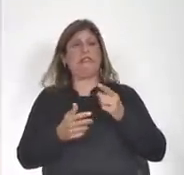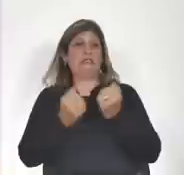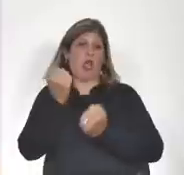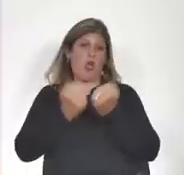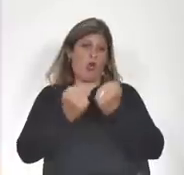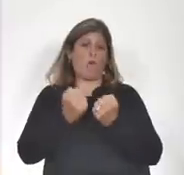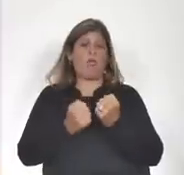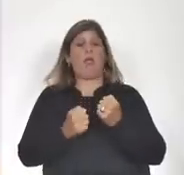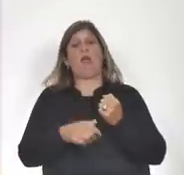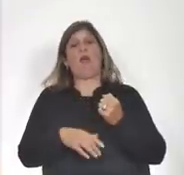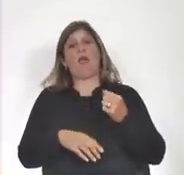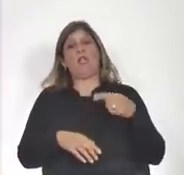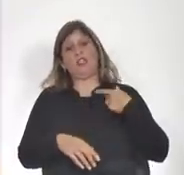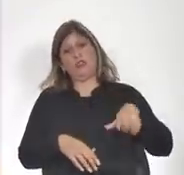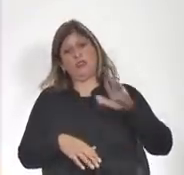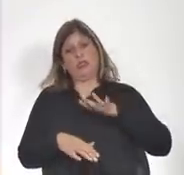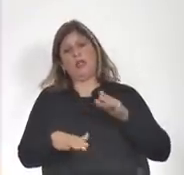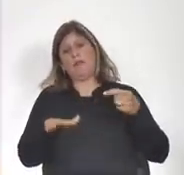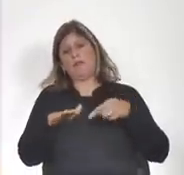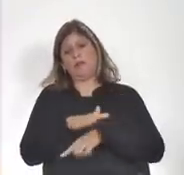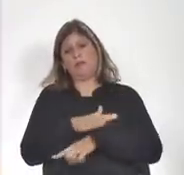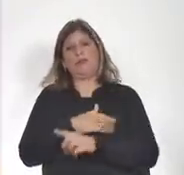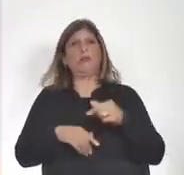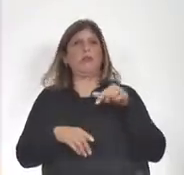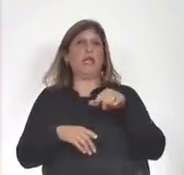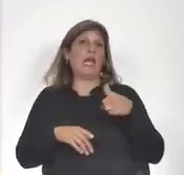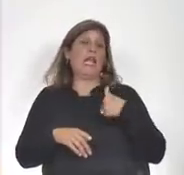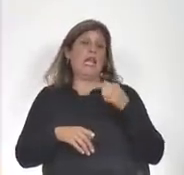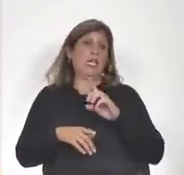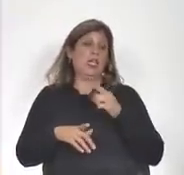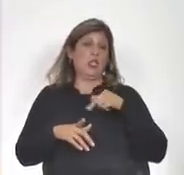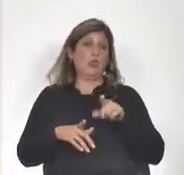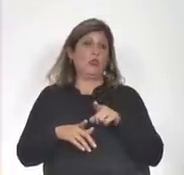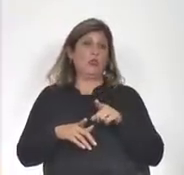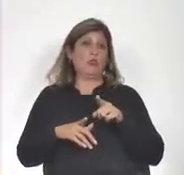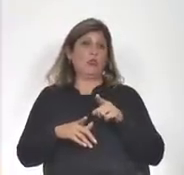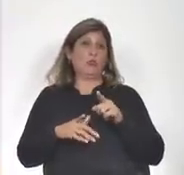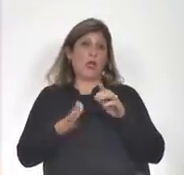profundísima. Y un despliegue acelerado de un programa de gobierno.